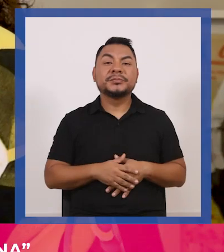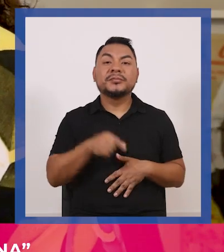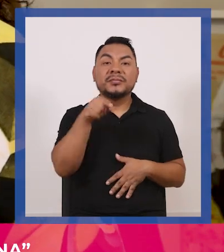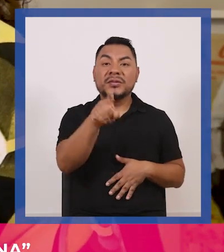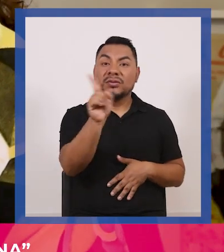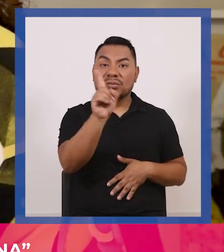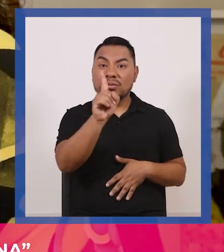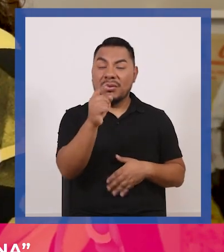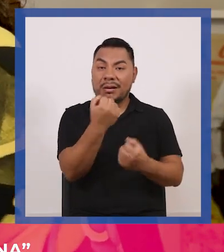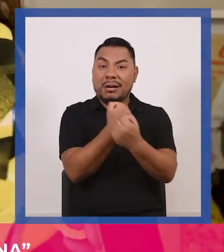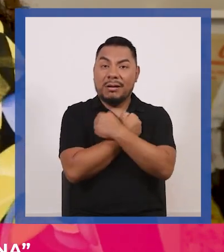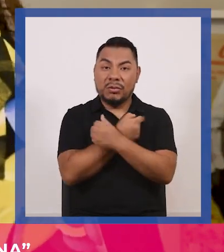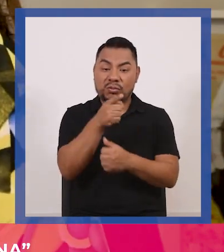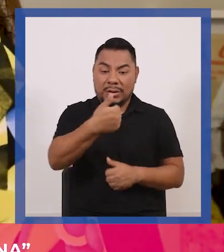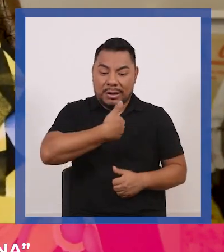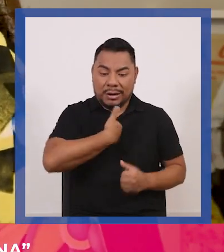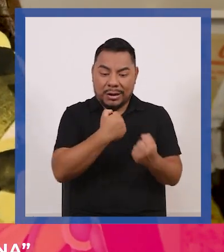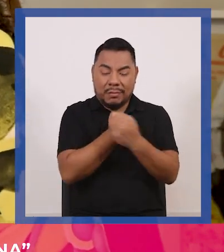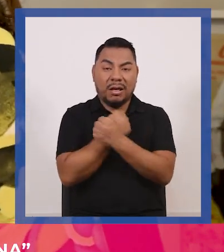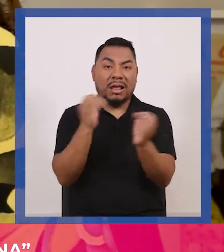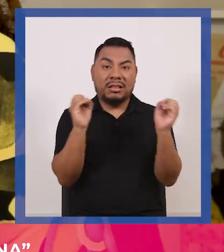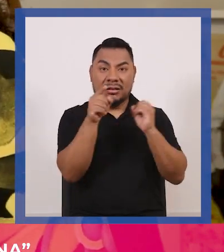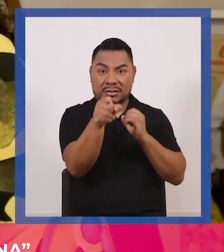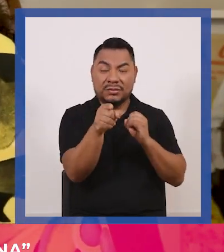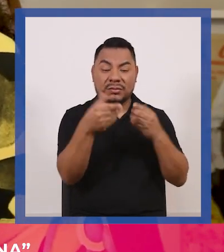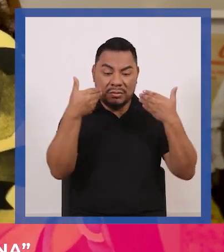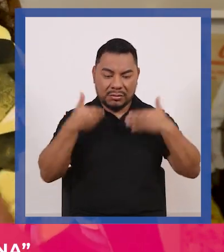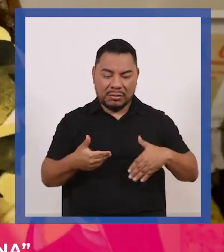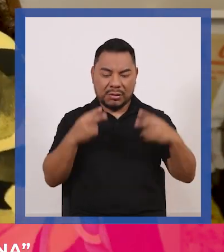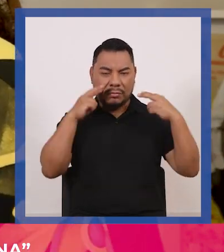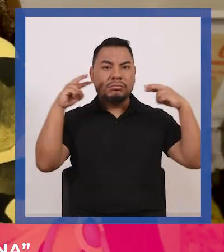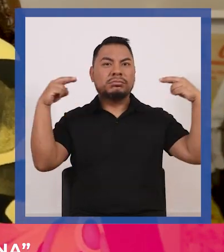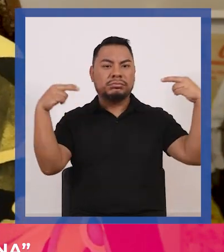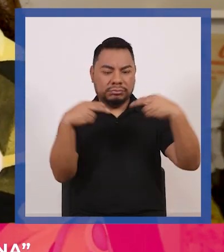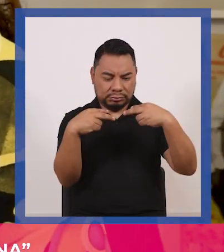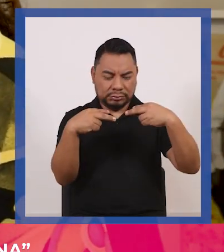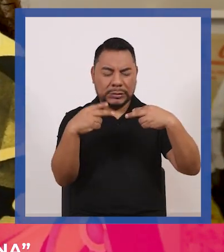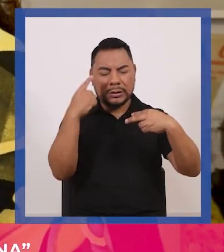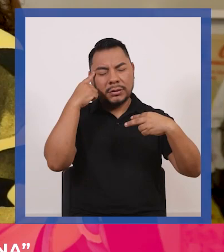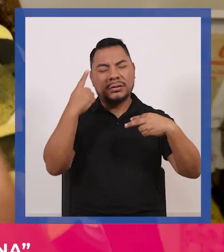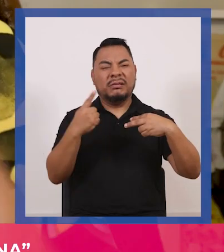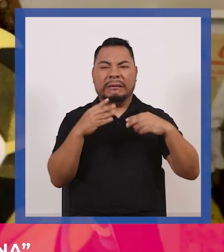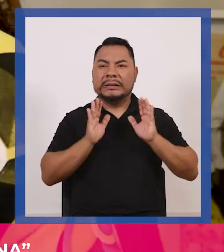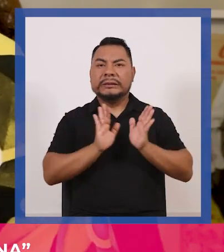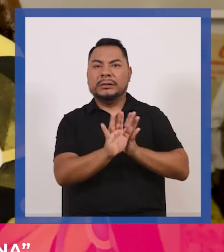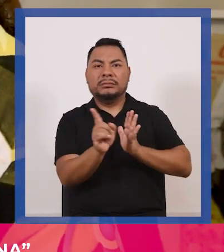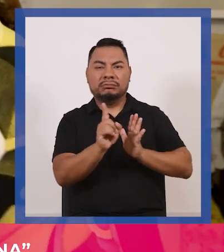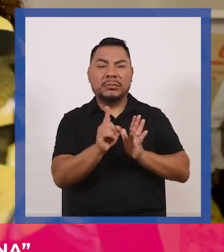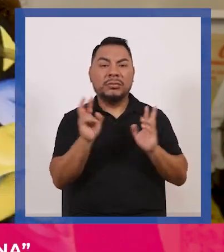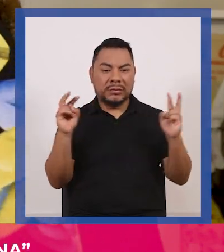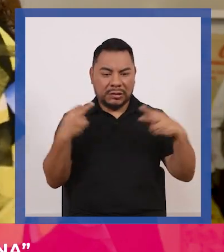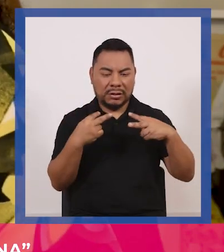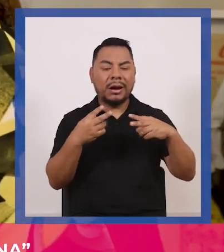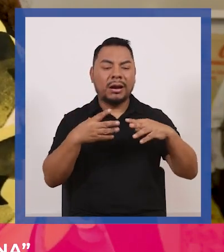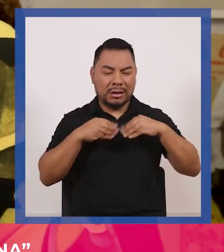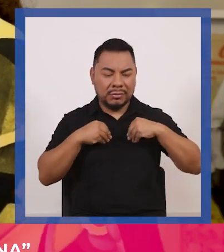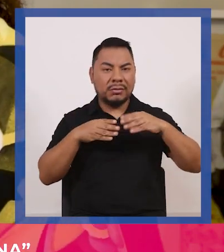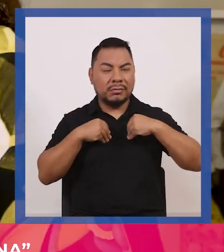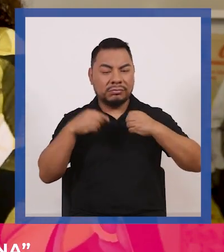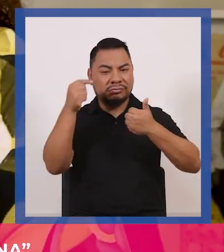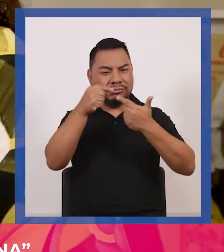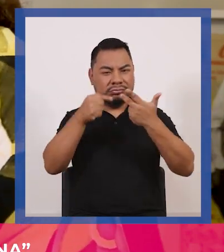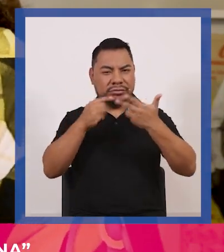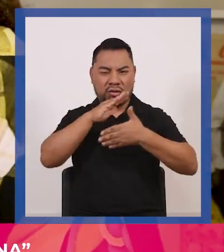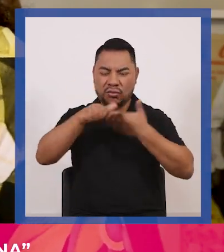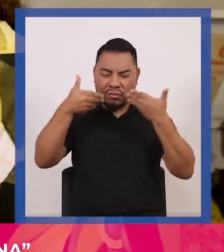si tú no amas te amas como ser integral si tú no te miras al espejo y no te reconoces en cada micra de